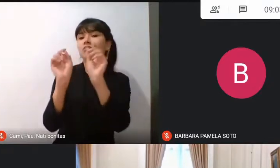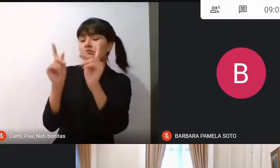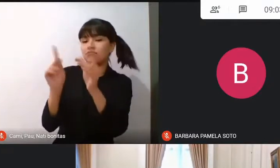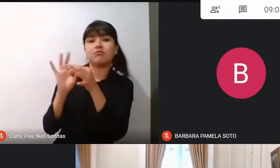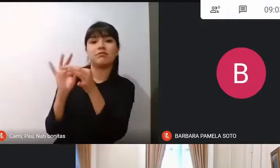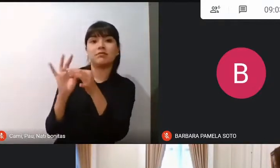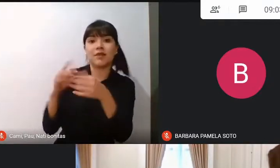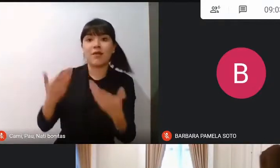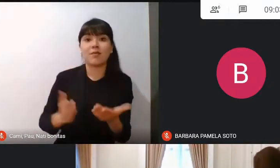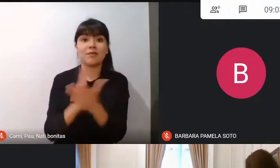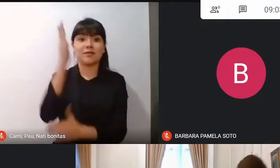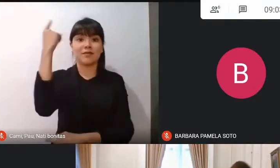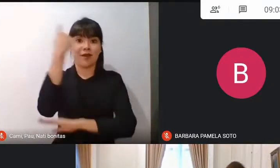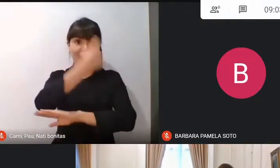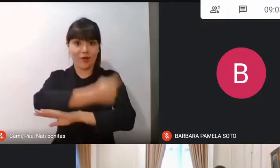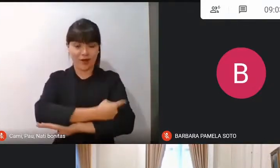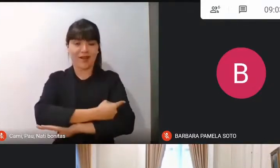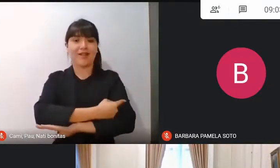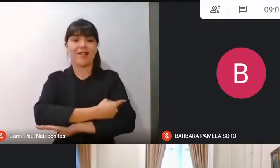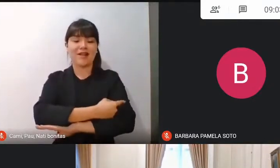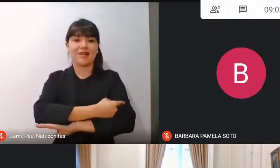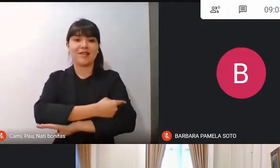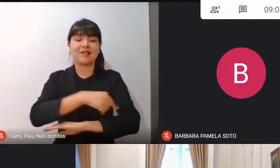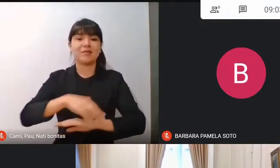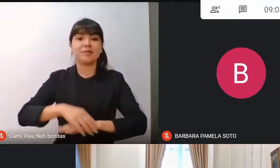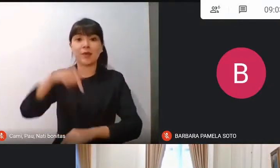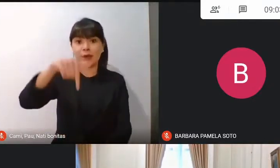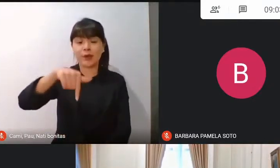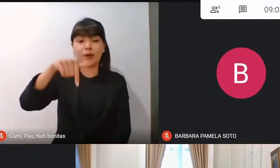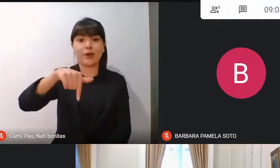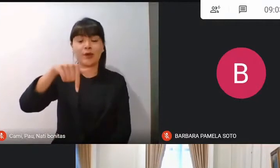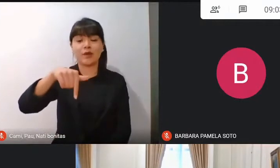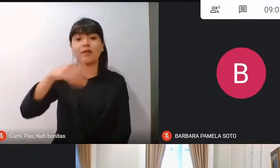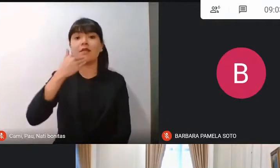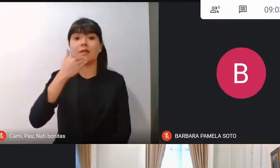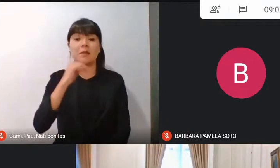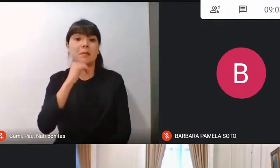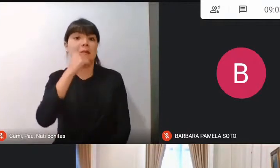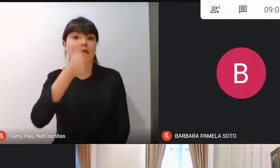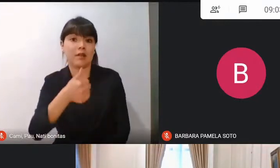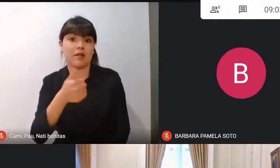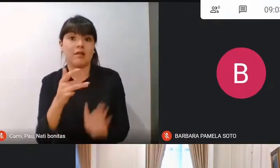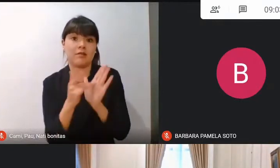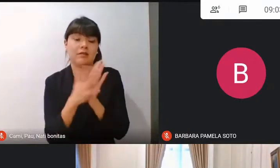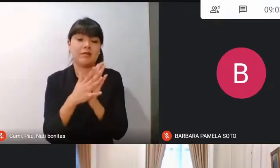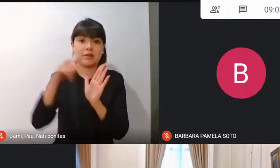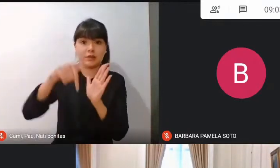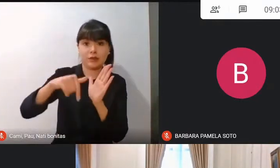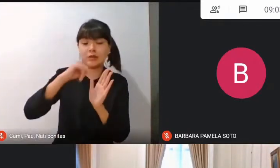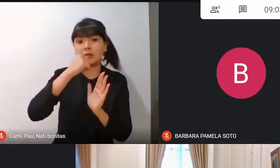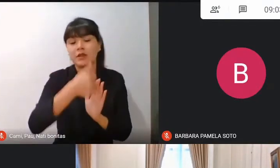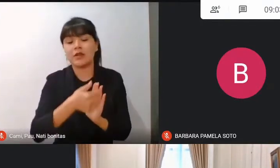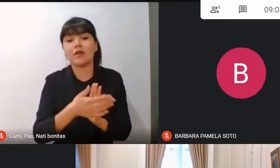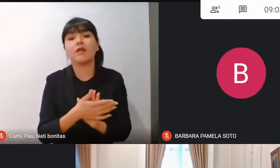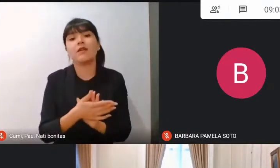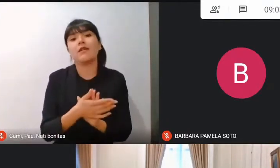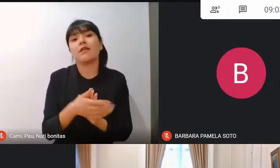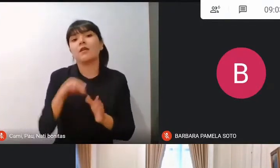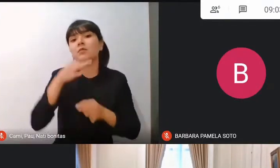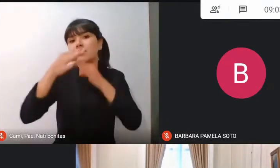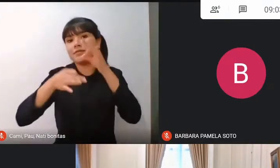jornada que contempla hoy y mañana, ¿cierto?, con las palabras respectivas del